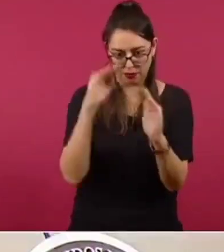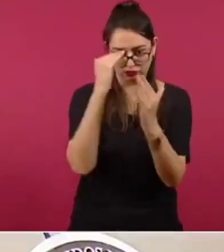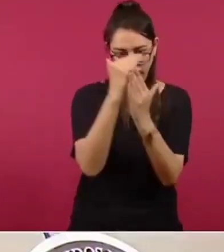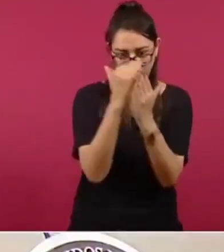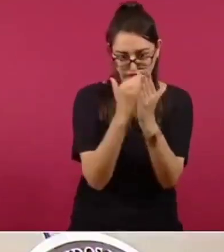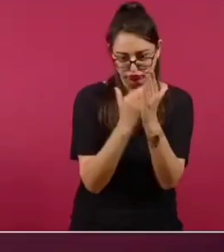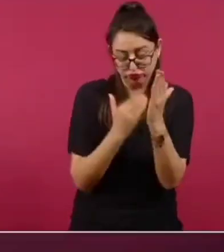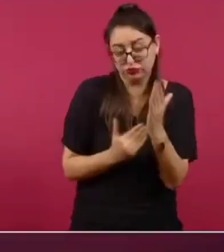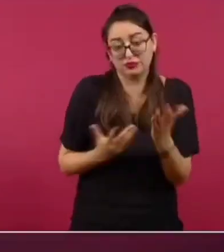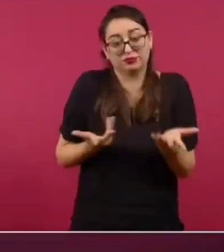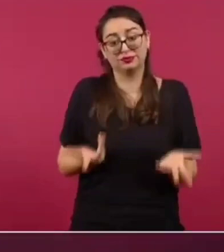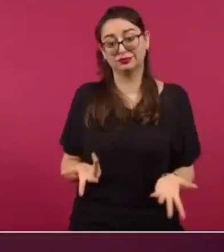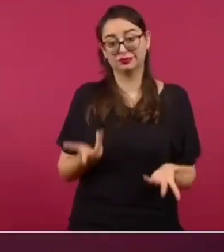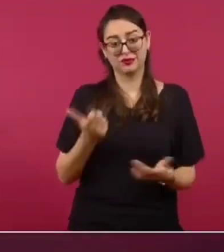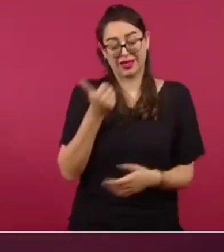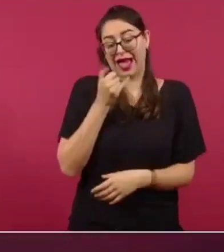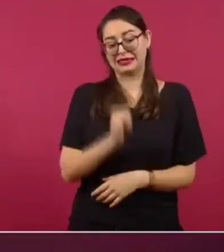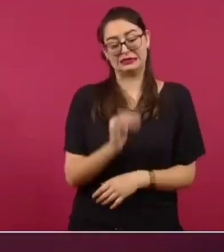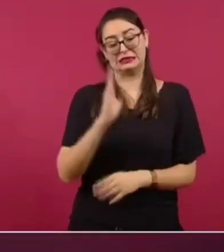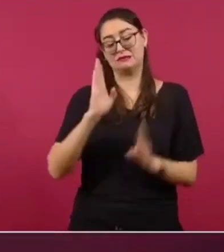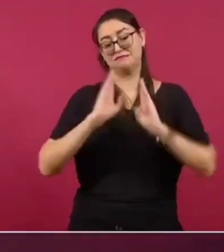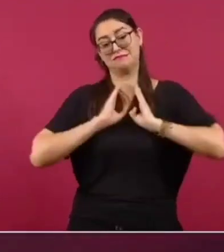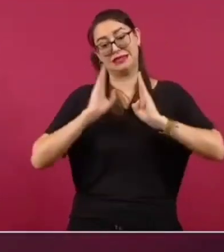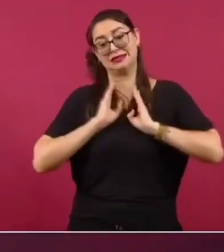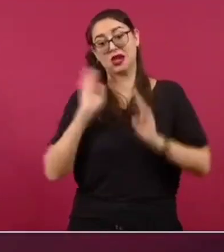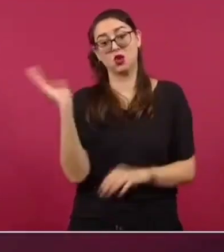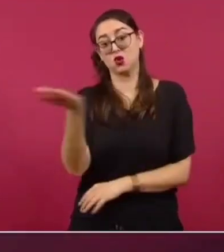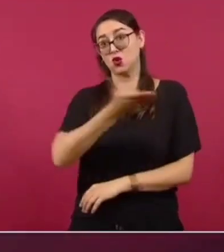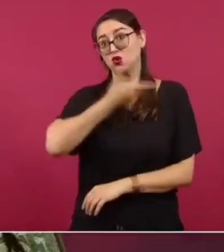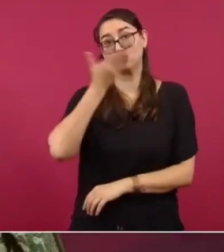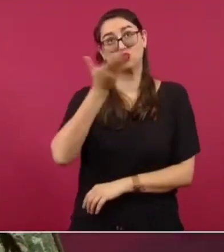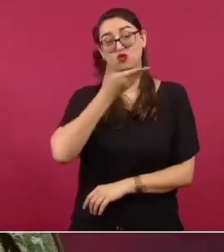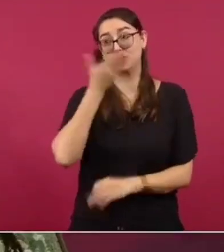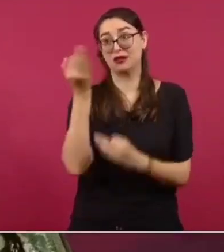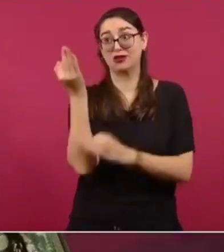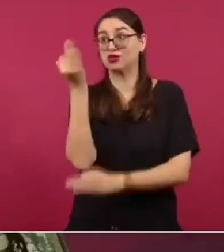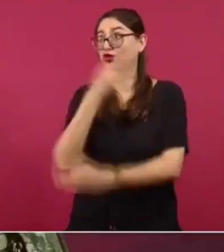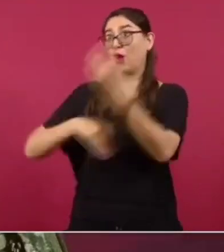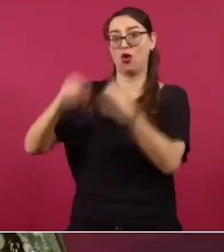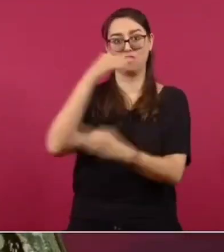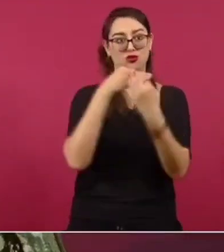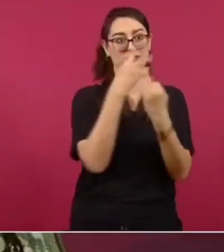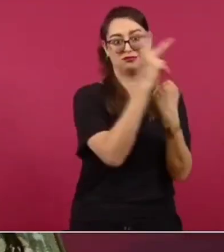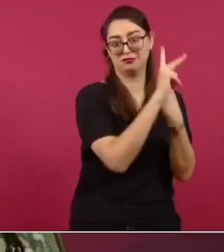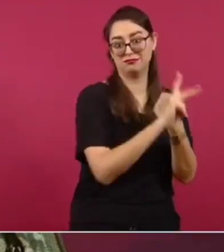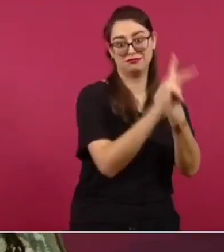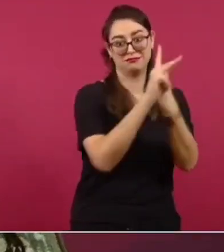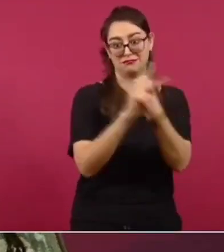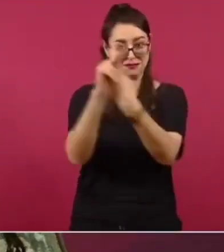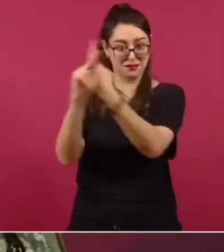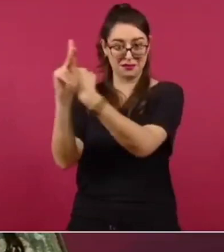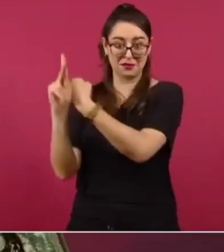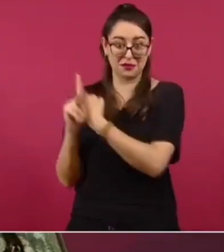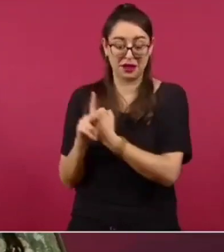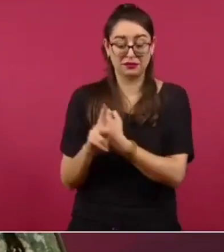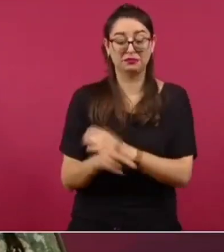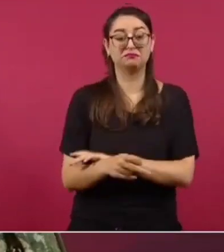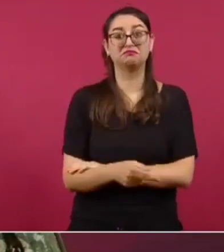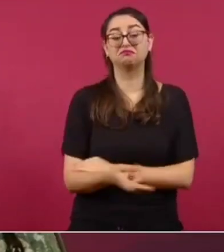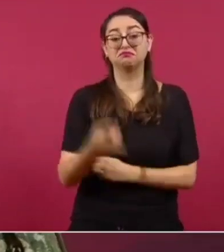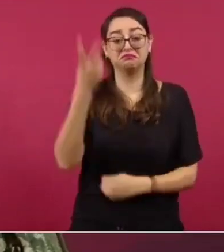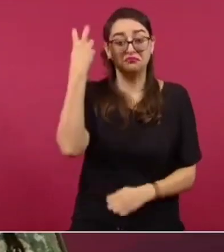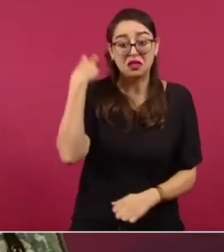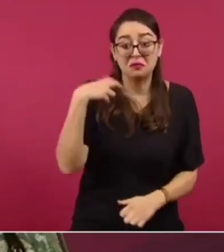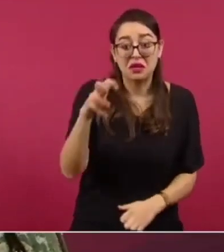viajes que tienen una situación oficial y no viajes de